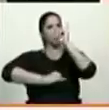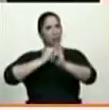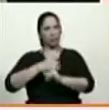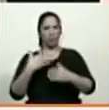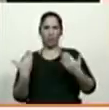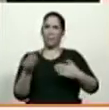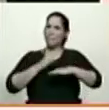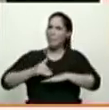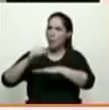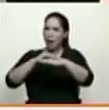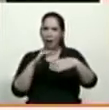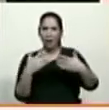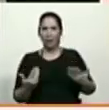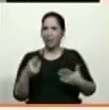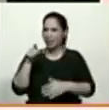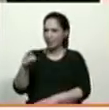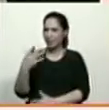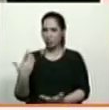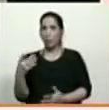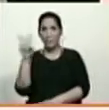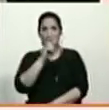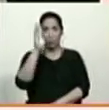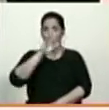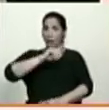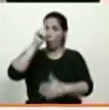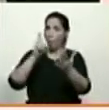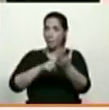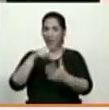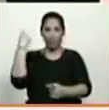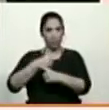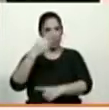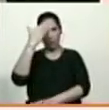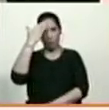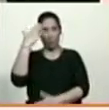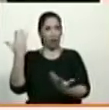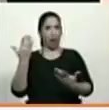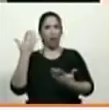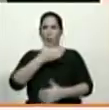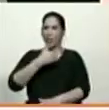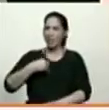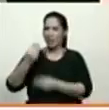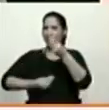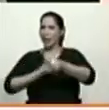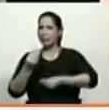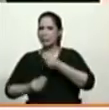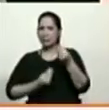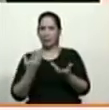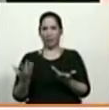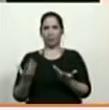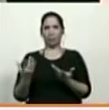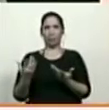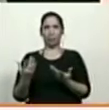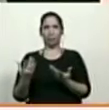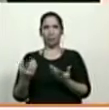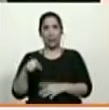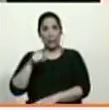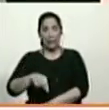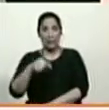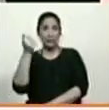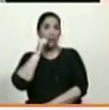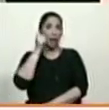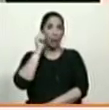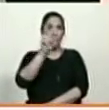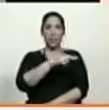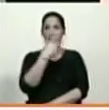Esta farsa, y Venezuela entera tiene que saberlo así, lo que se pretende montar para este sábado 23